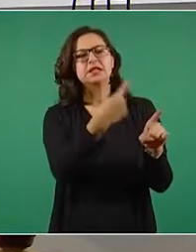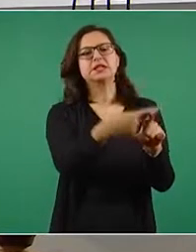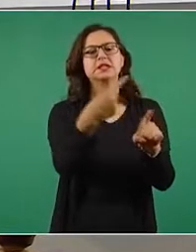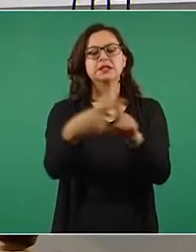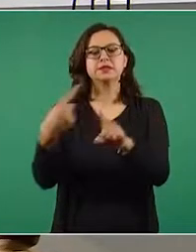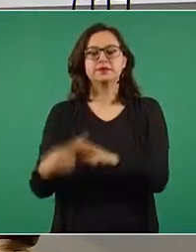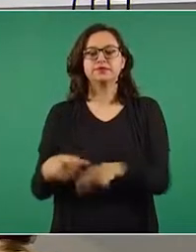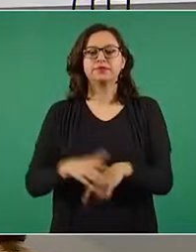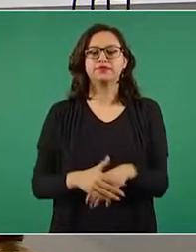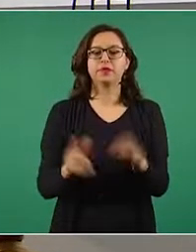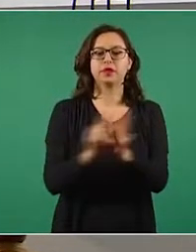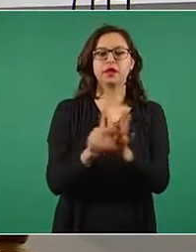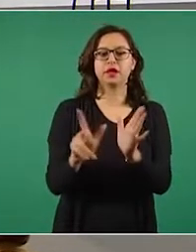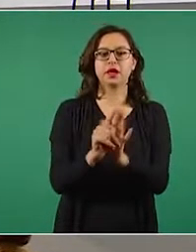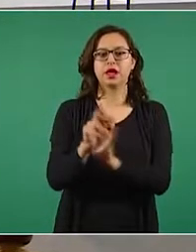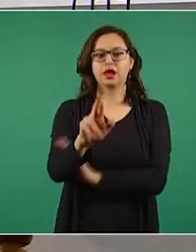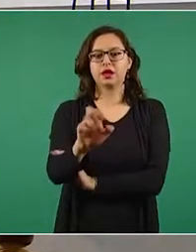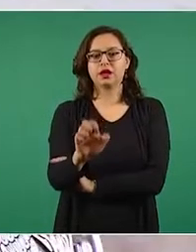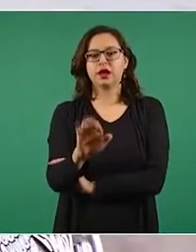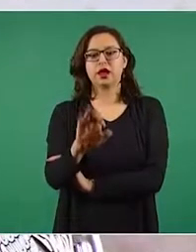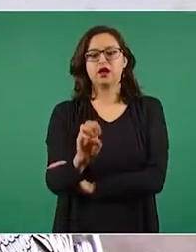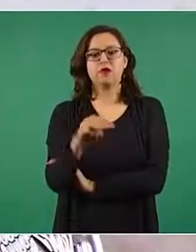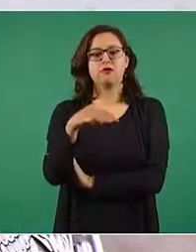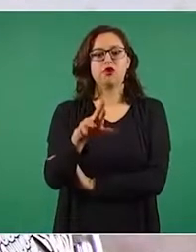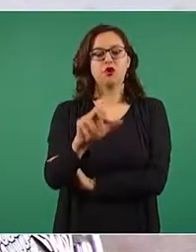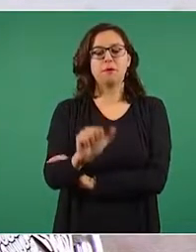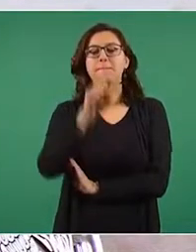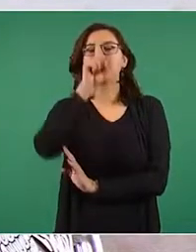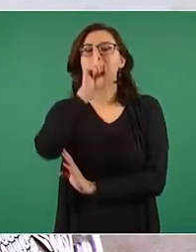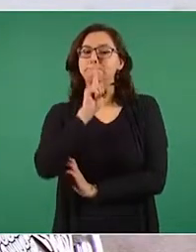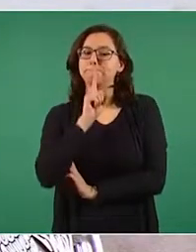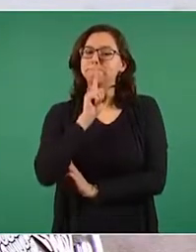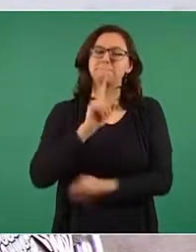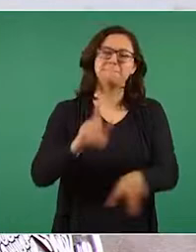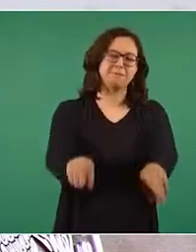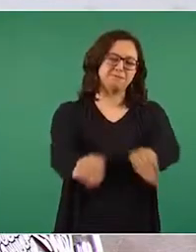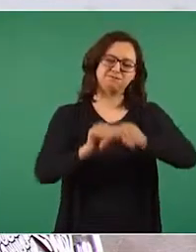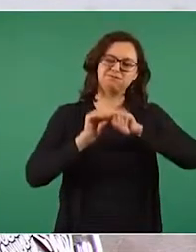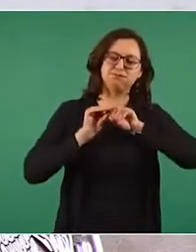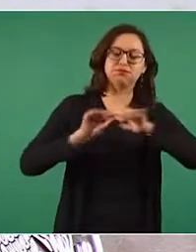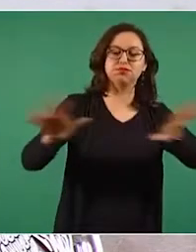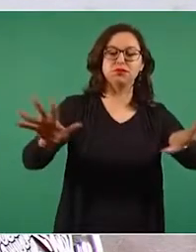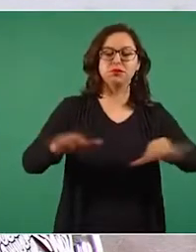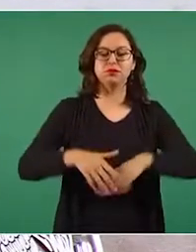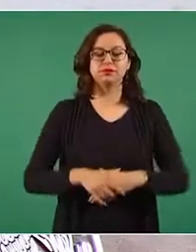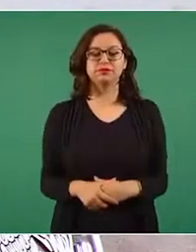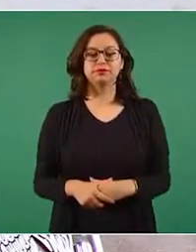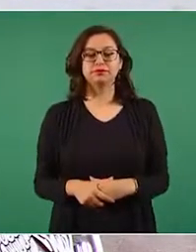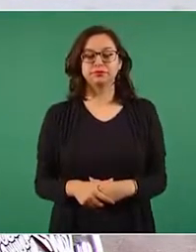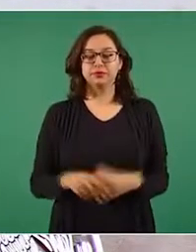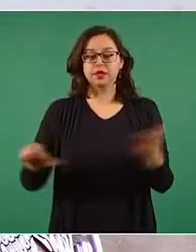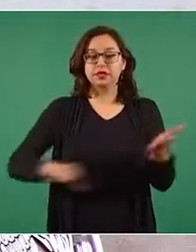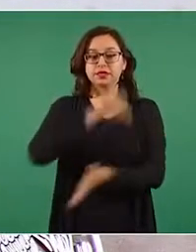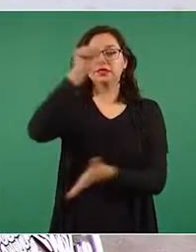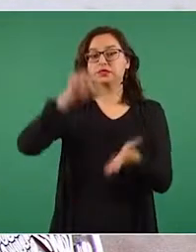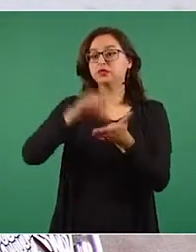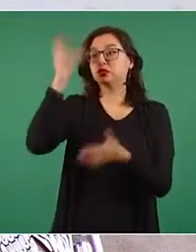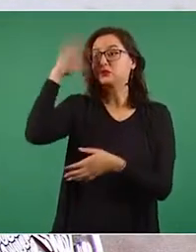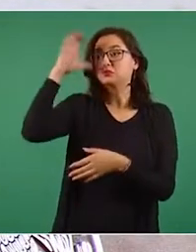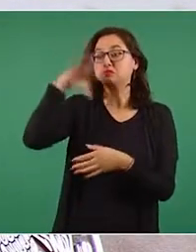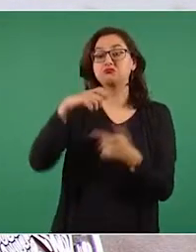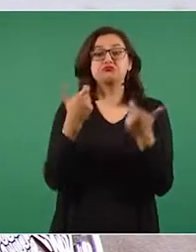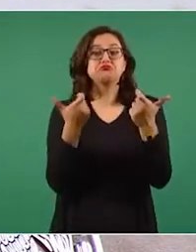Reforma, publica mentira en primera plana. Dejan sin recursos a centros científicos.